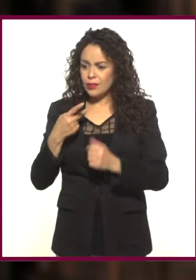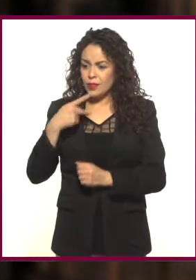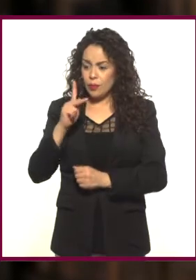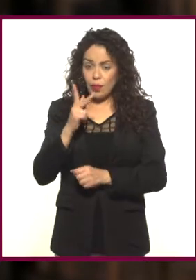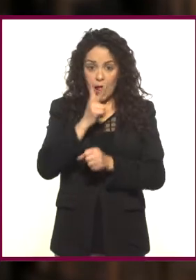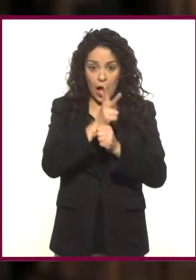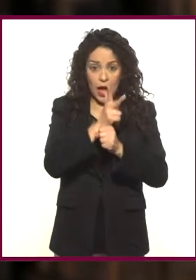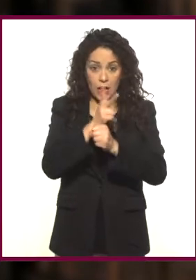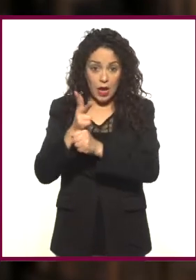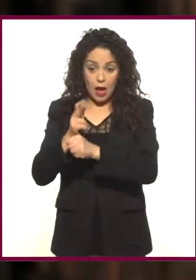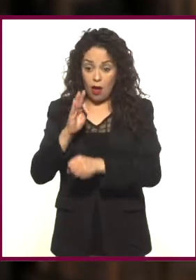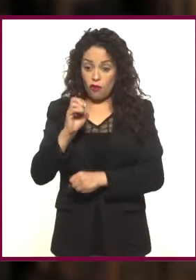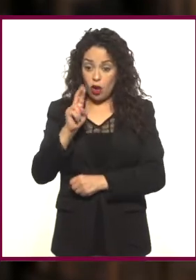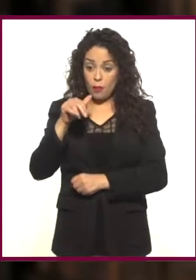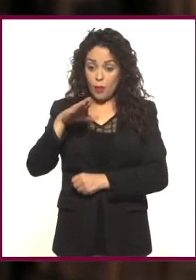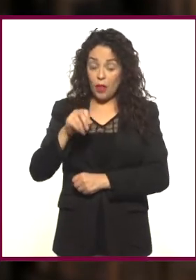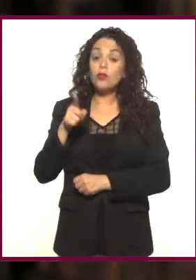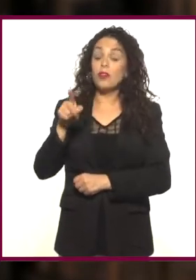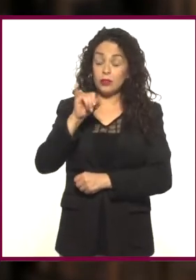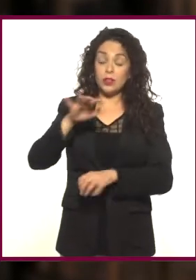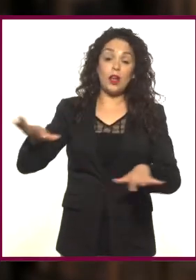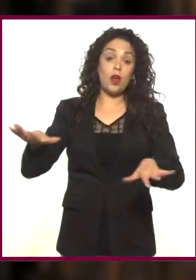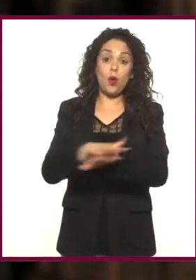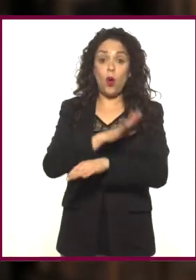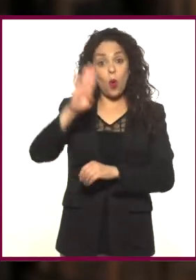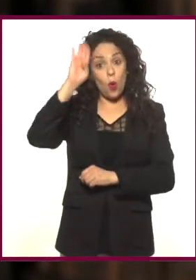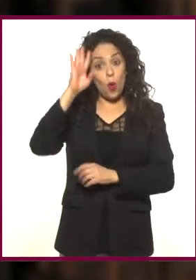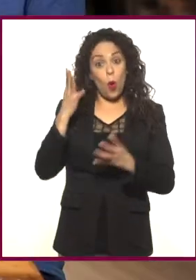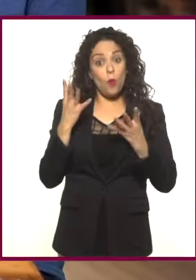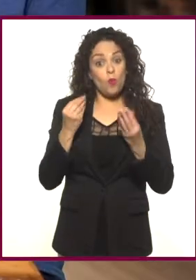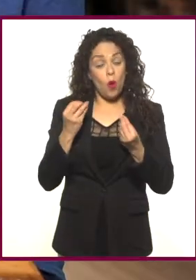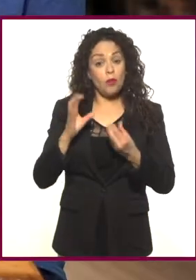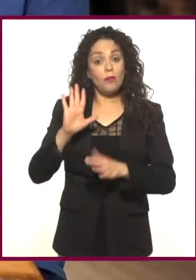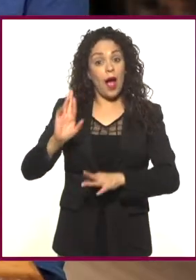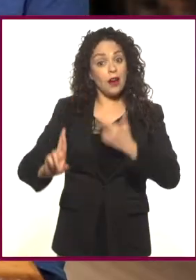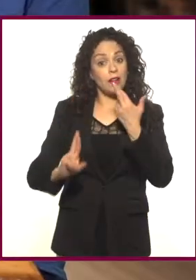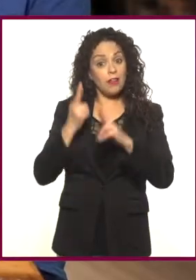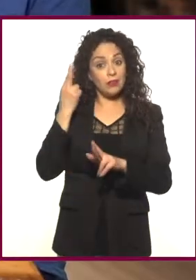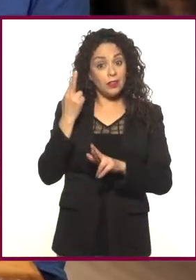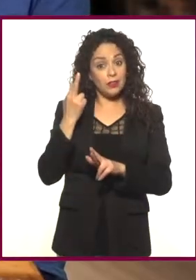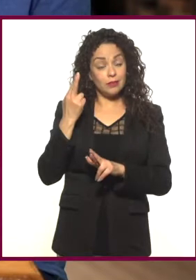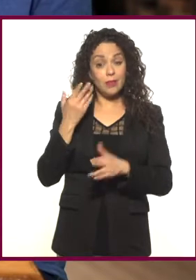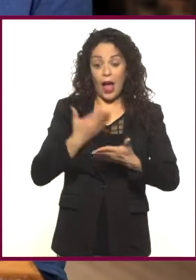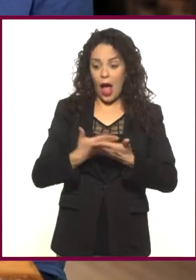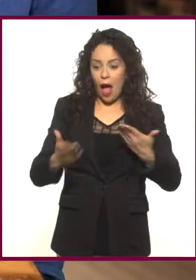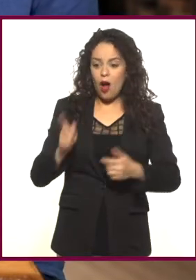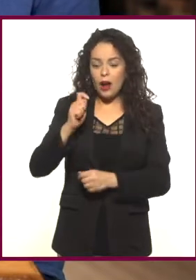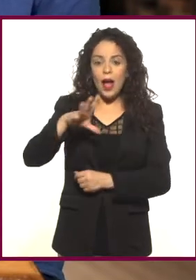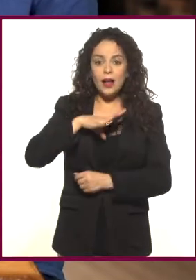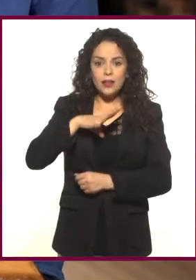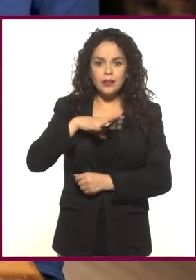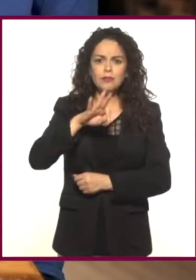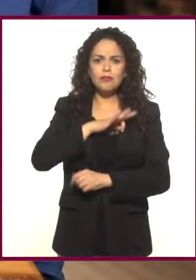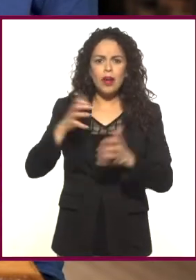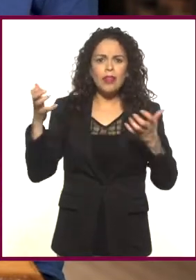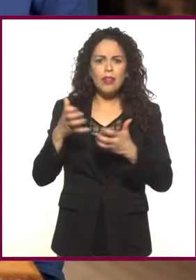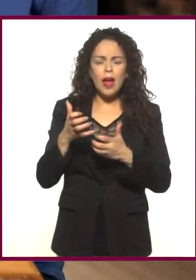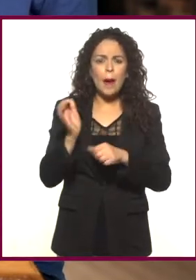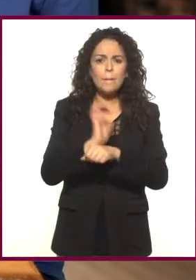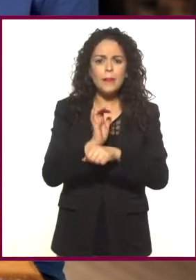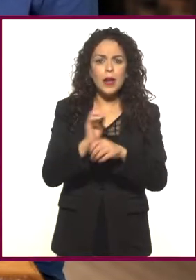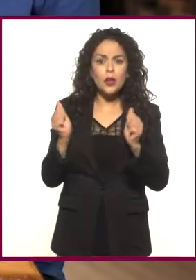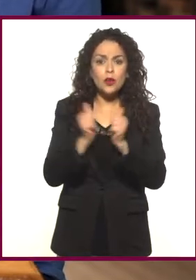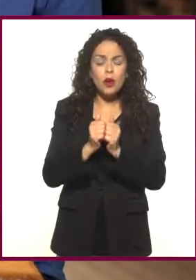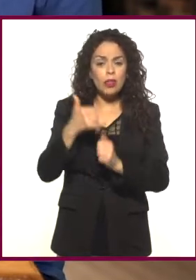formatos y las cámaras, ahí sí hubo una revolución. Para llegar a donde estamos hoy, que podemos hacer una película